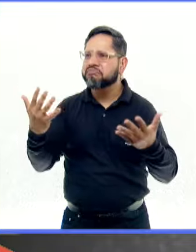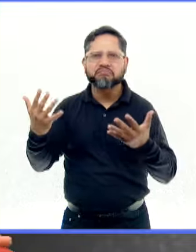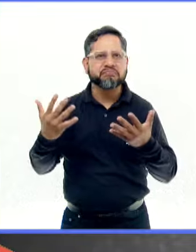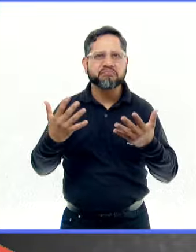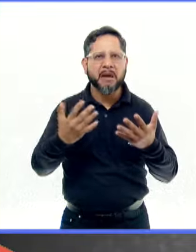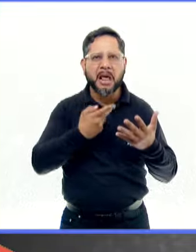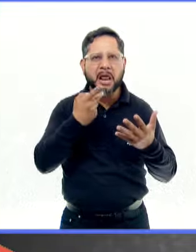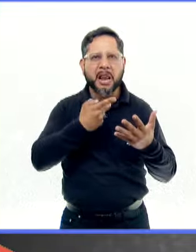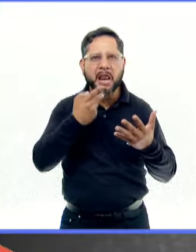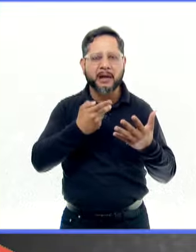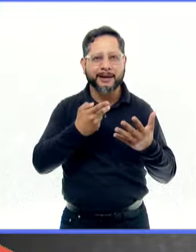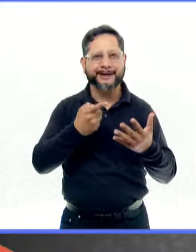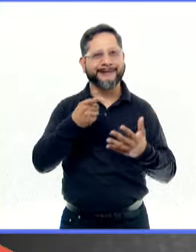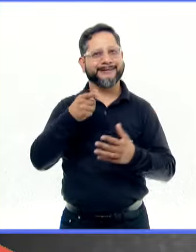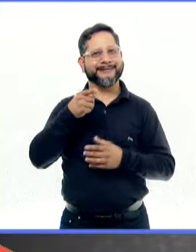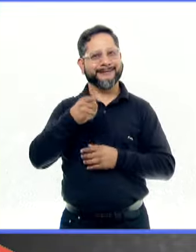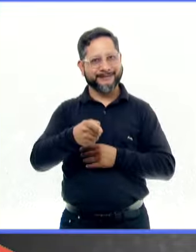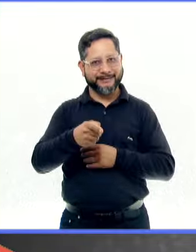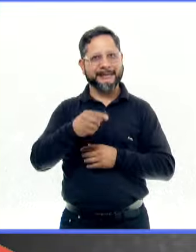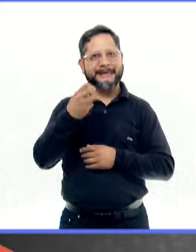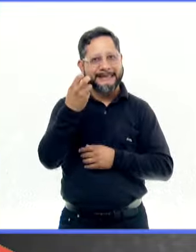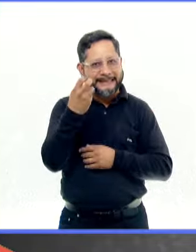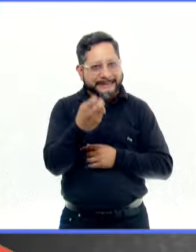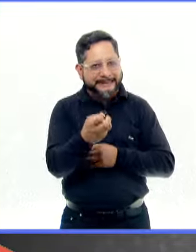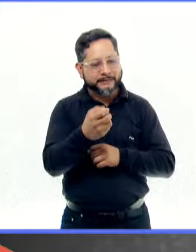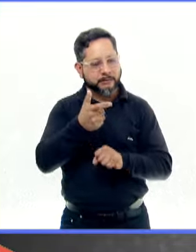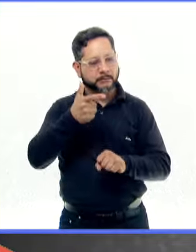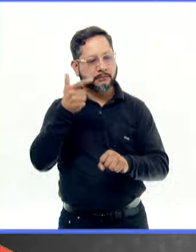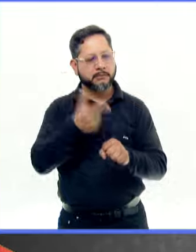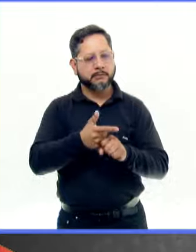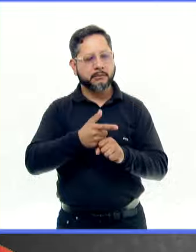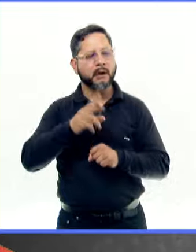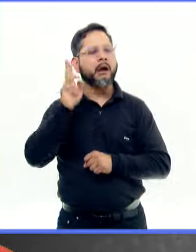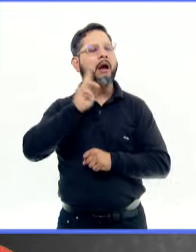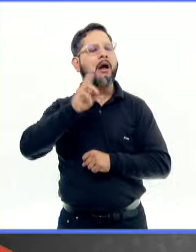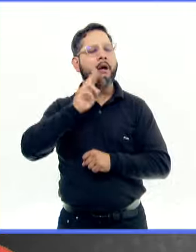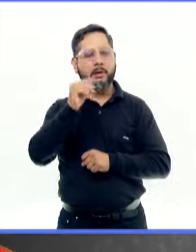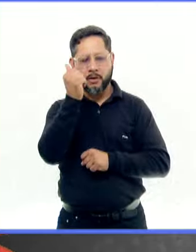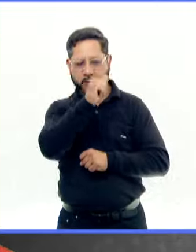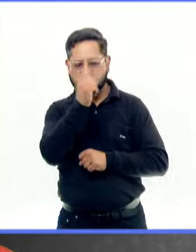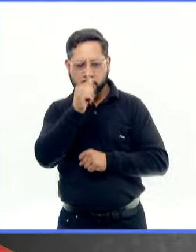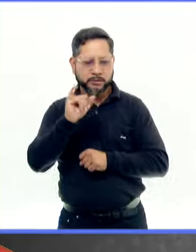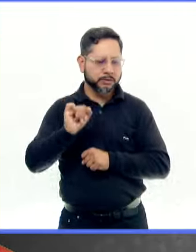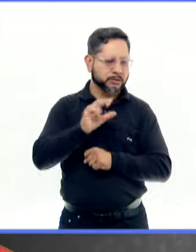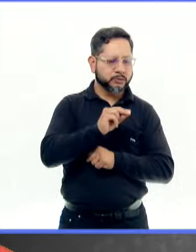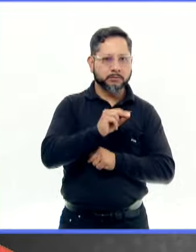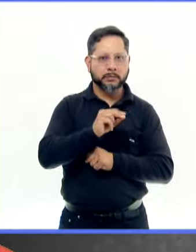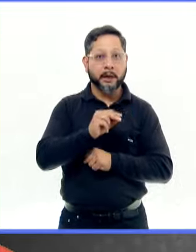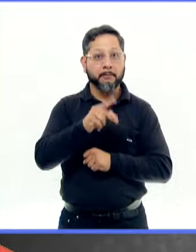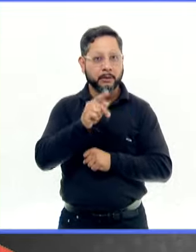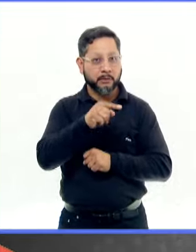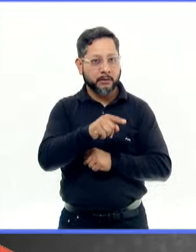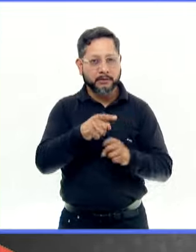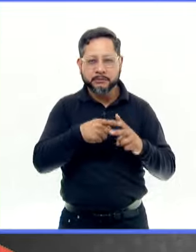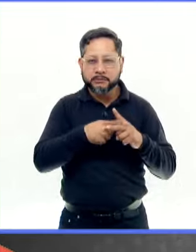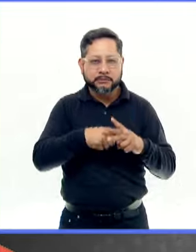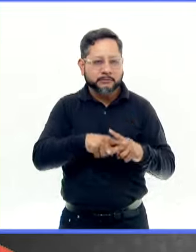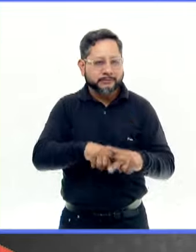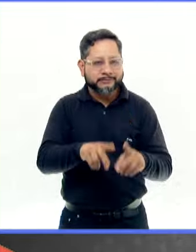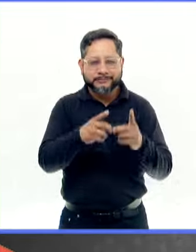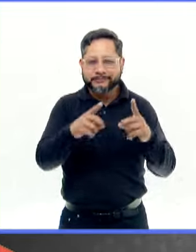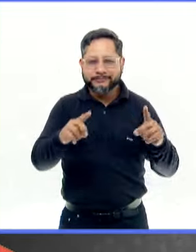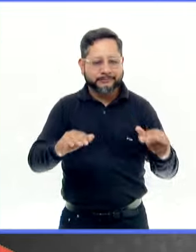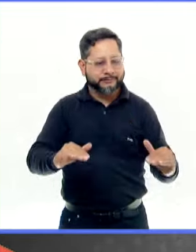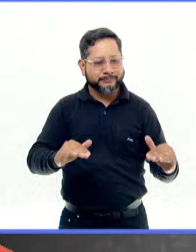Entonces, ese es como el grito del desarrollo más representativo. Sin embargo, se reporta desde muy temprano en el desarrollo, como por ejemplo,